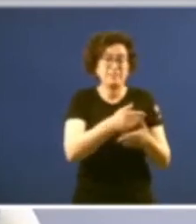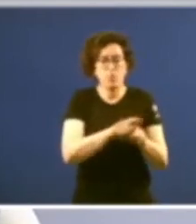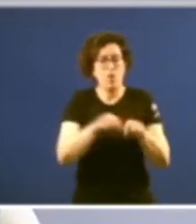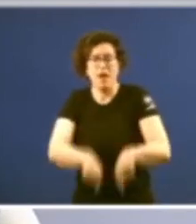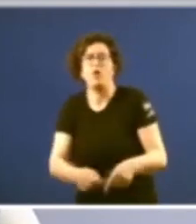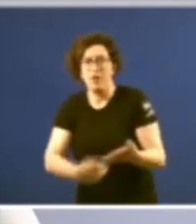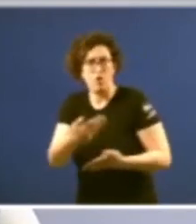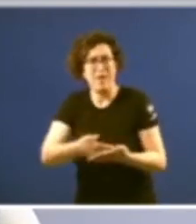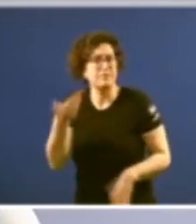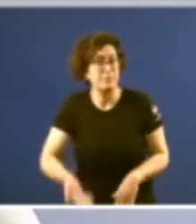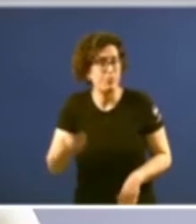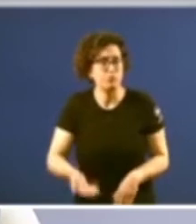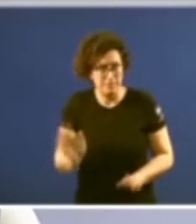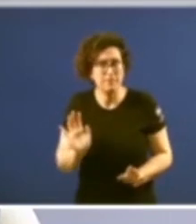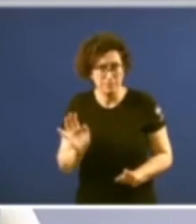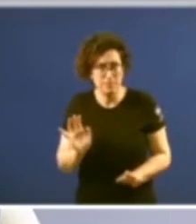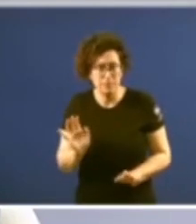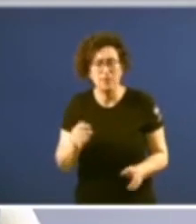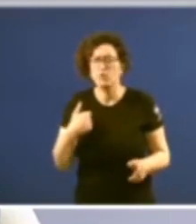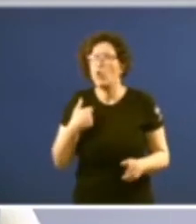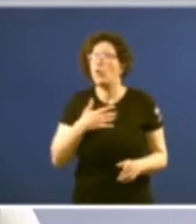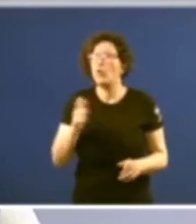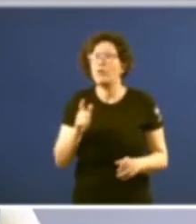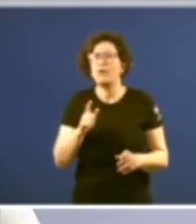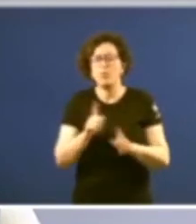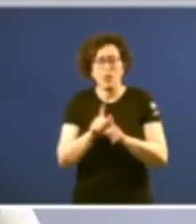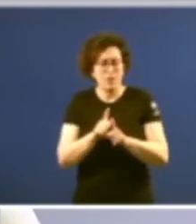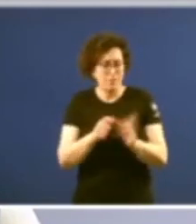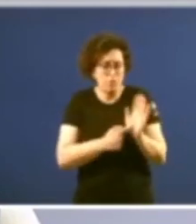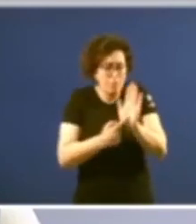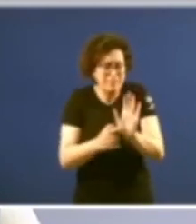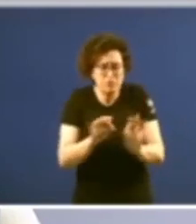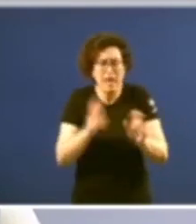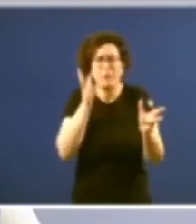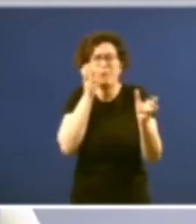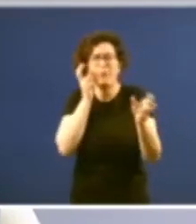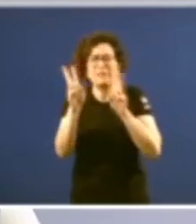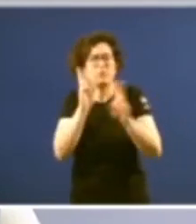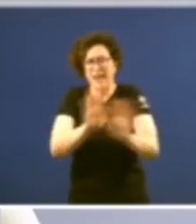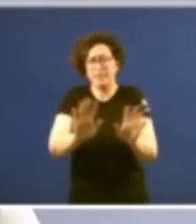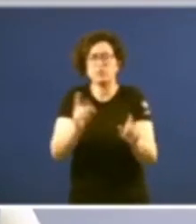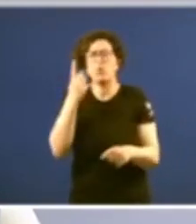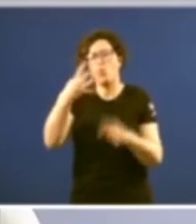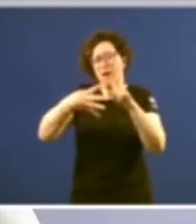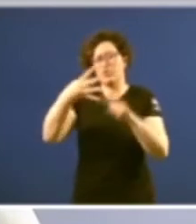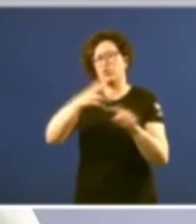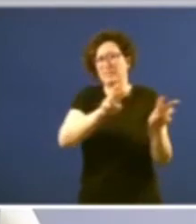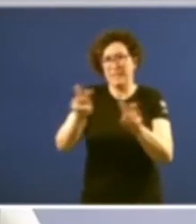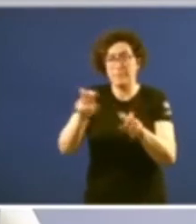nesta época eu non traigo ningún tipo de despliegue audiovisual sino cuatro notas por